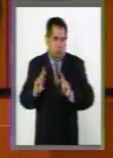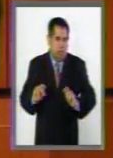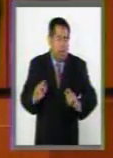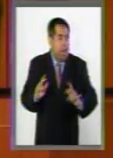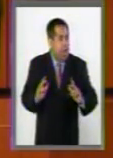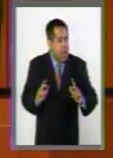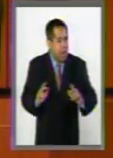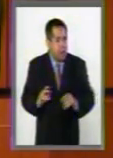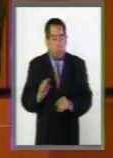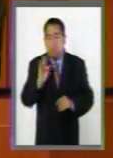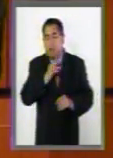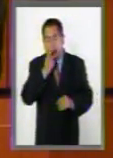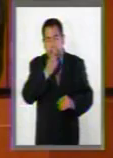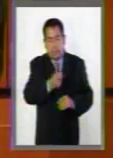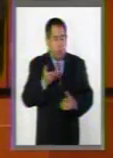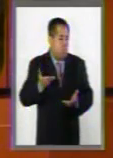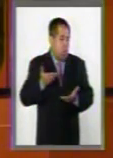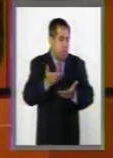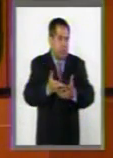se propone.